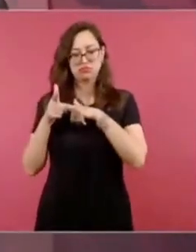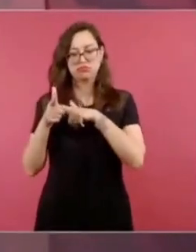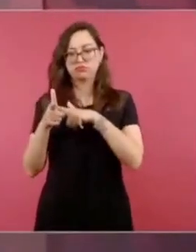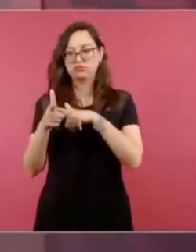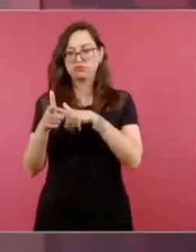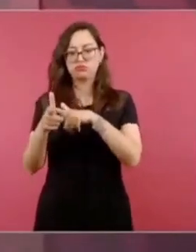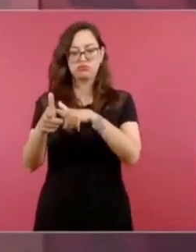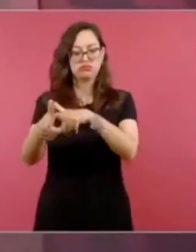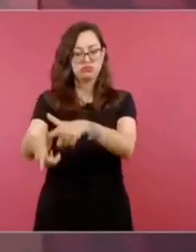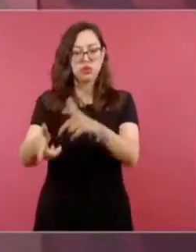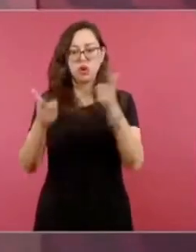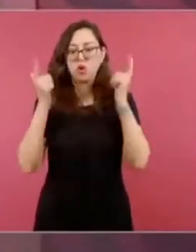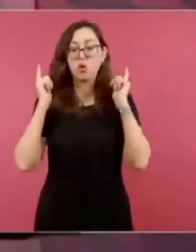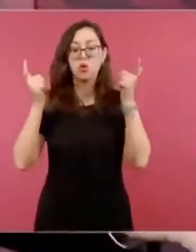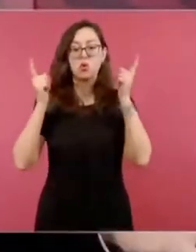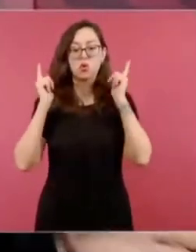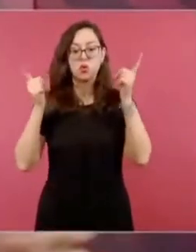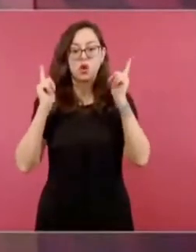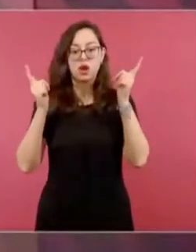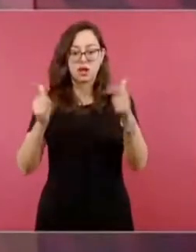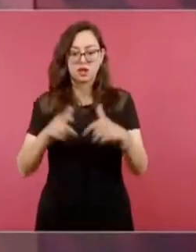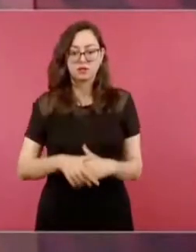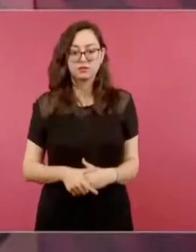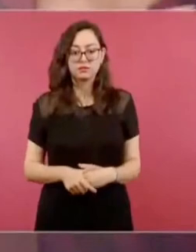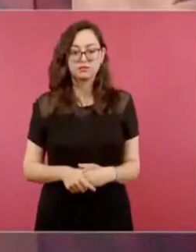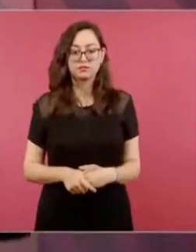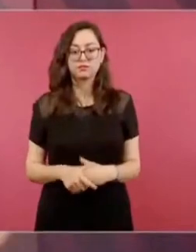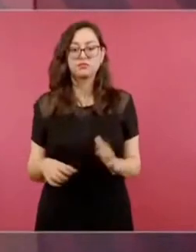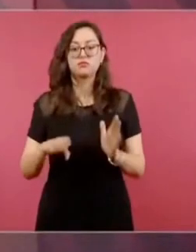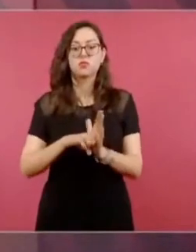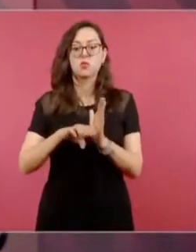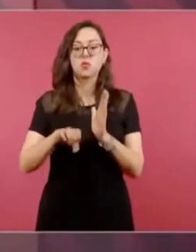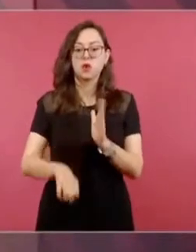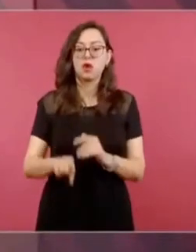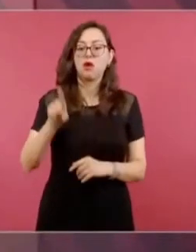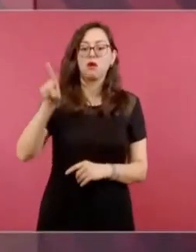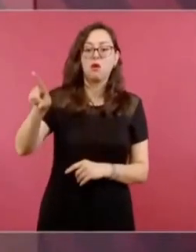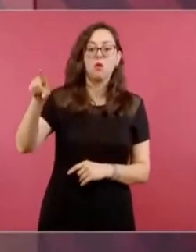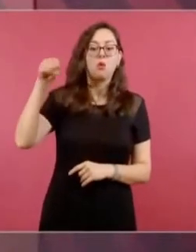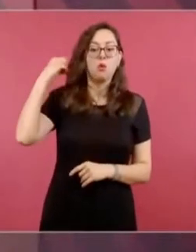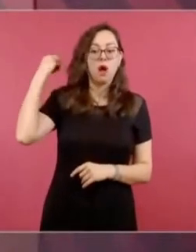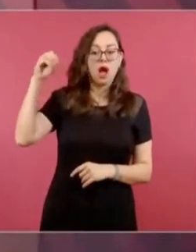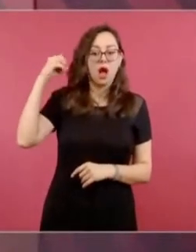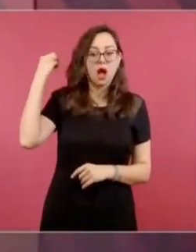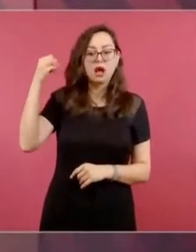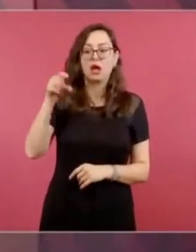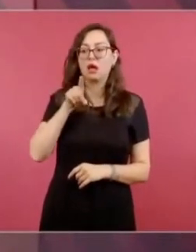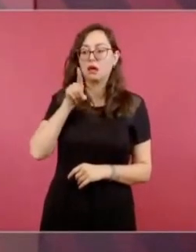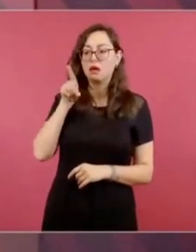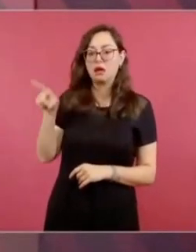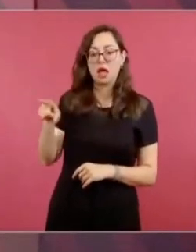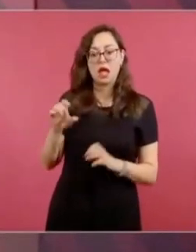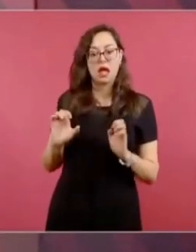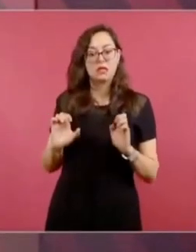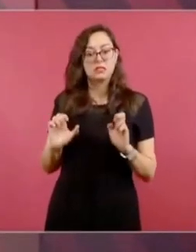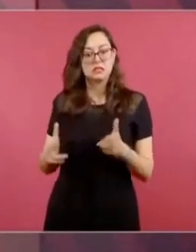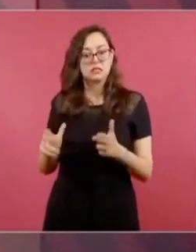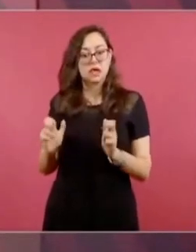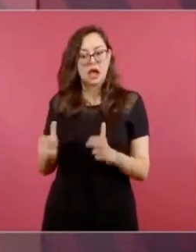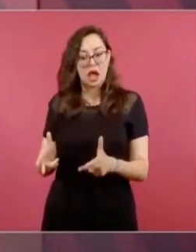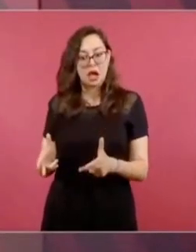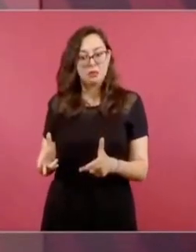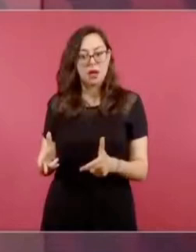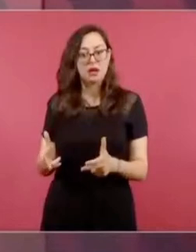En comunidades de Oaxaca o de Chiapas, comunidades de